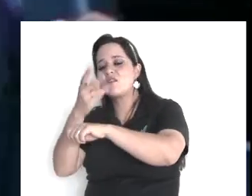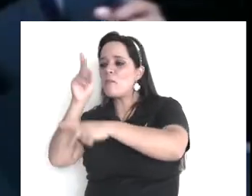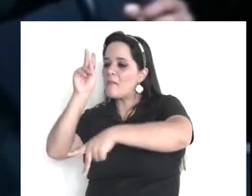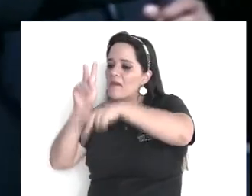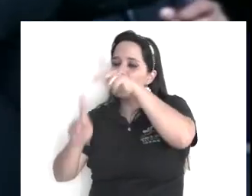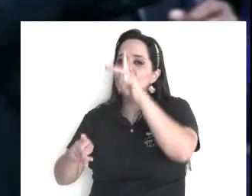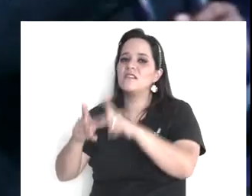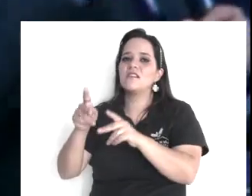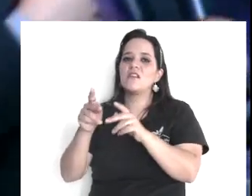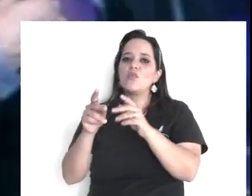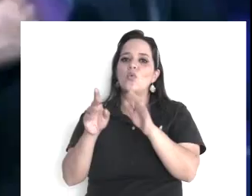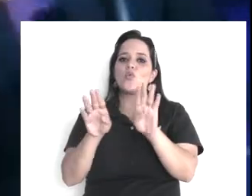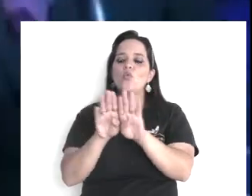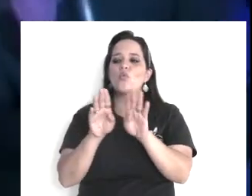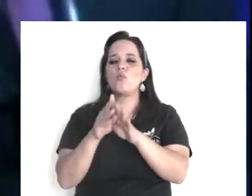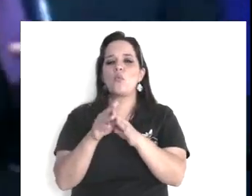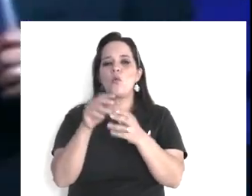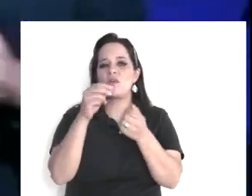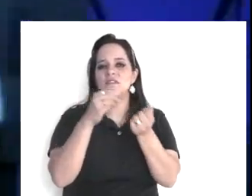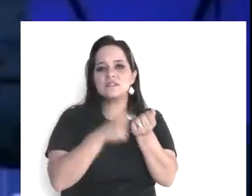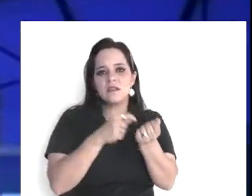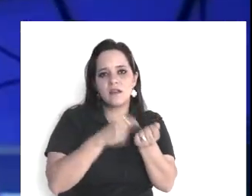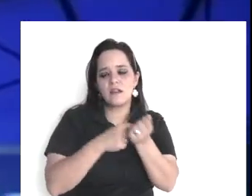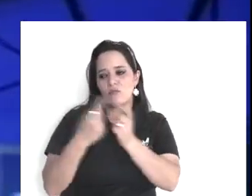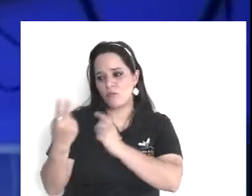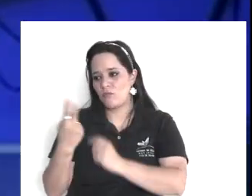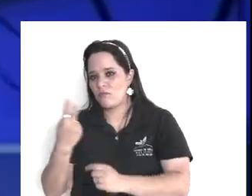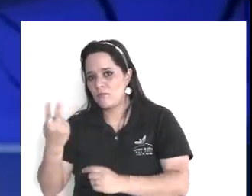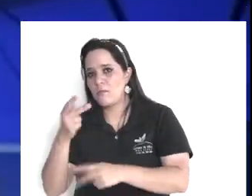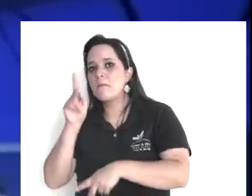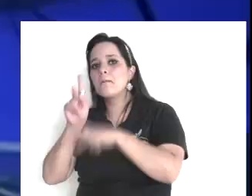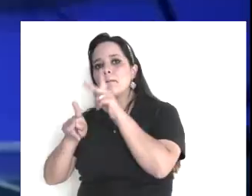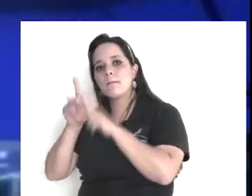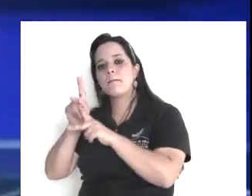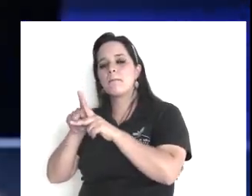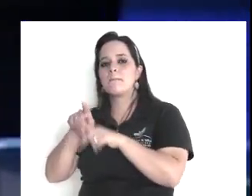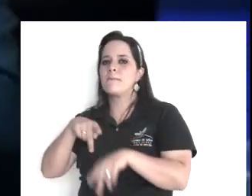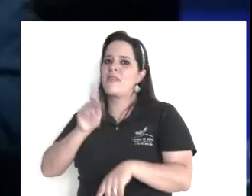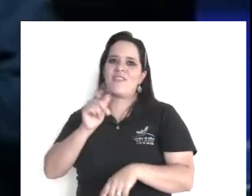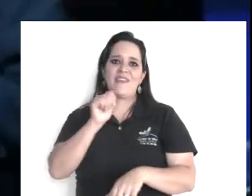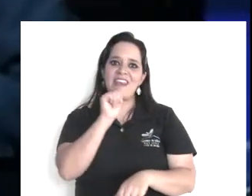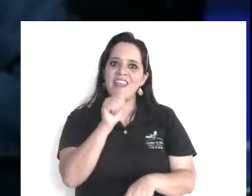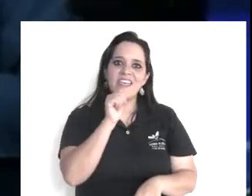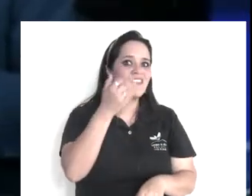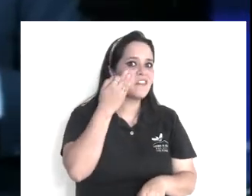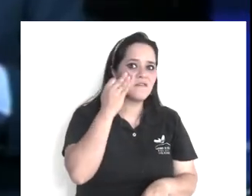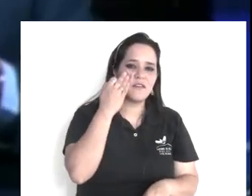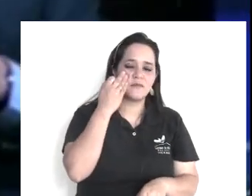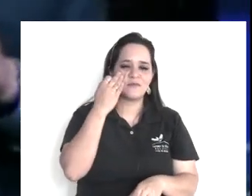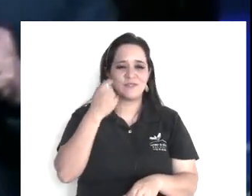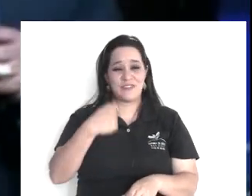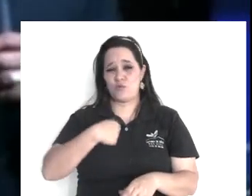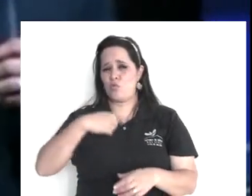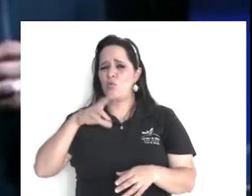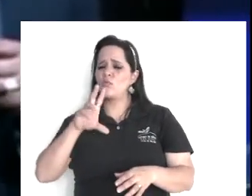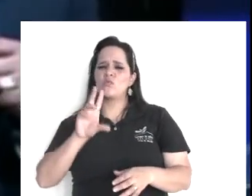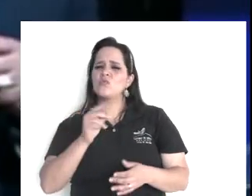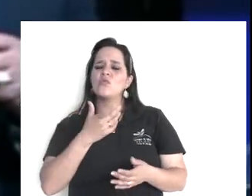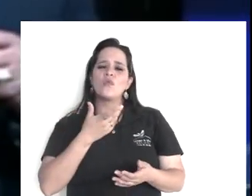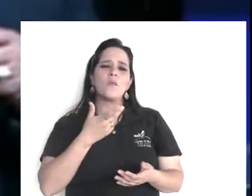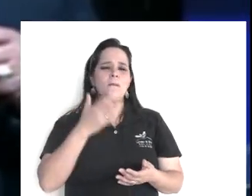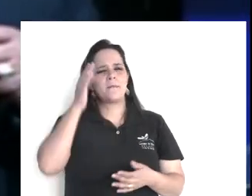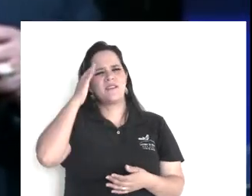más, algunos de ustedes, estoy, no quiero satanizar el Facebook, porque el Facebook, no es el problema, el problema es quien lo usa,